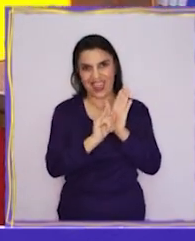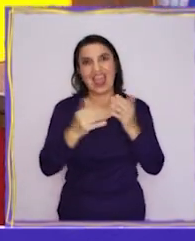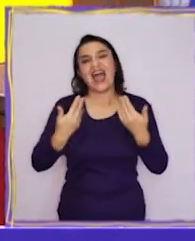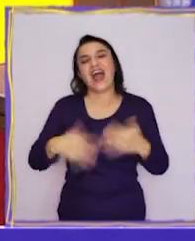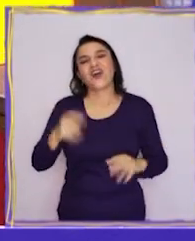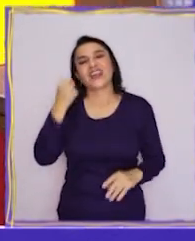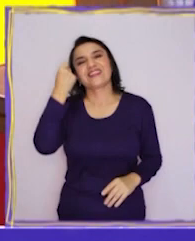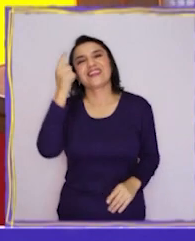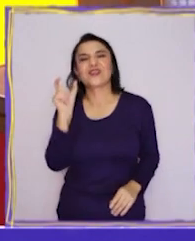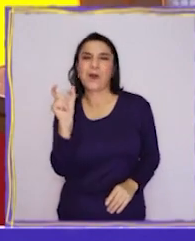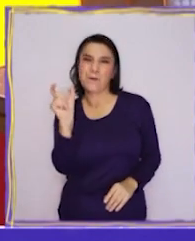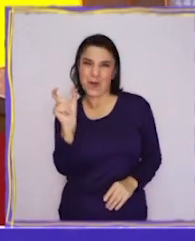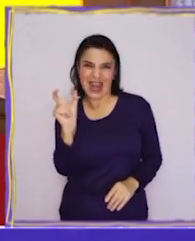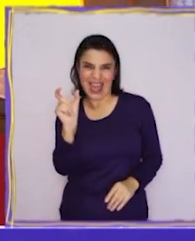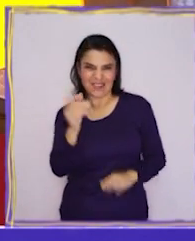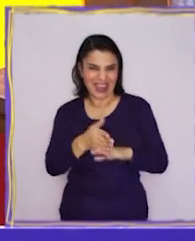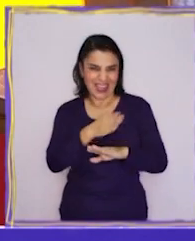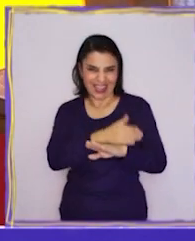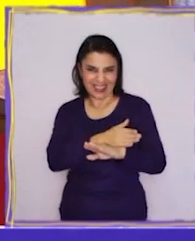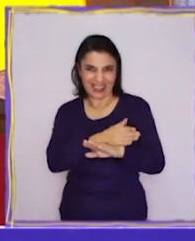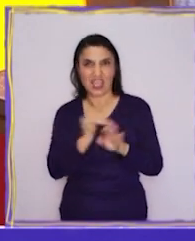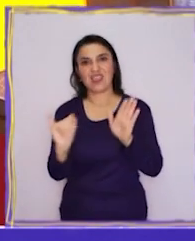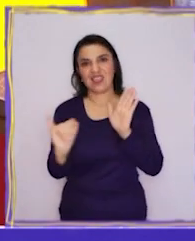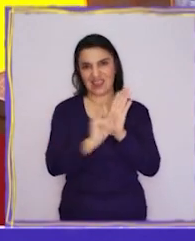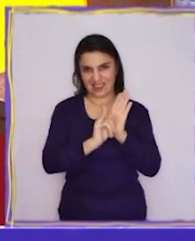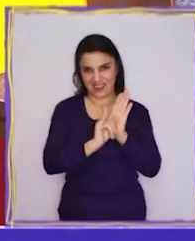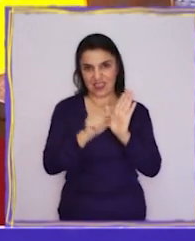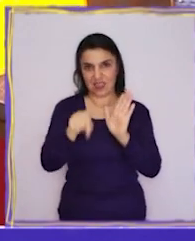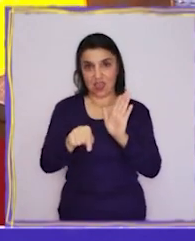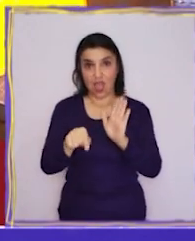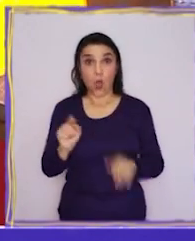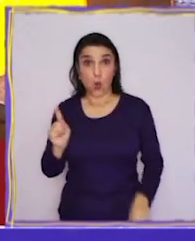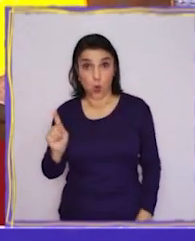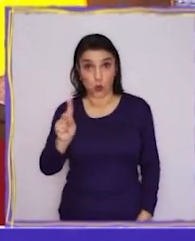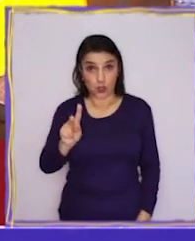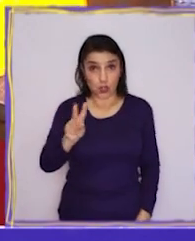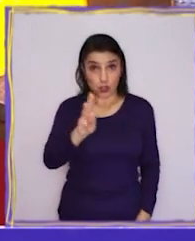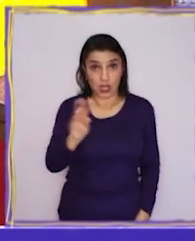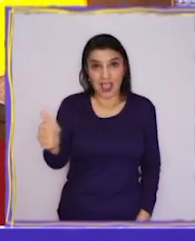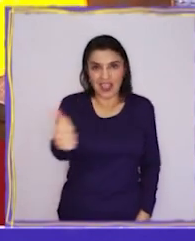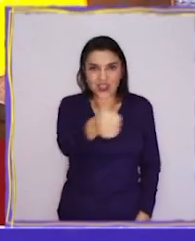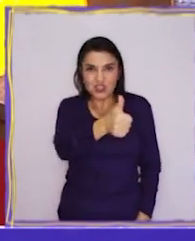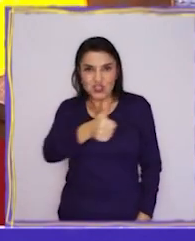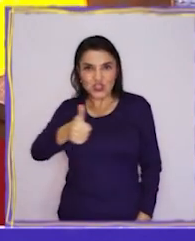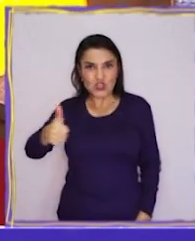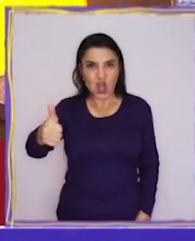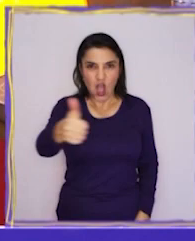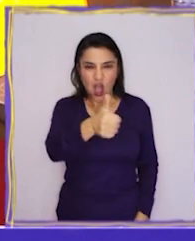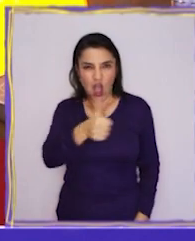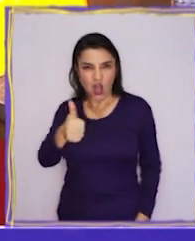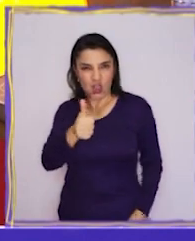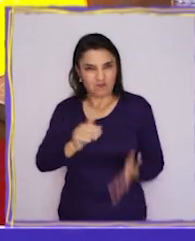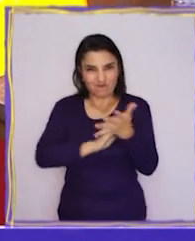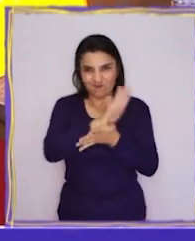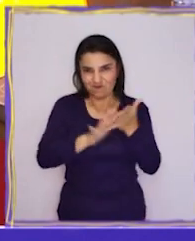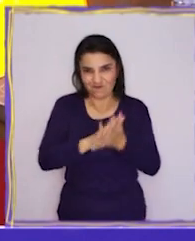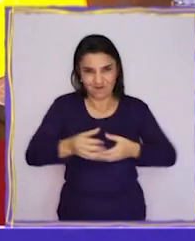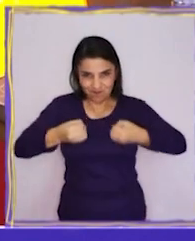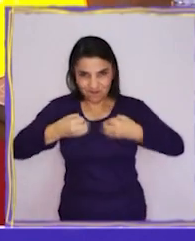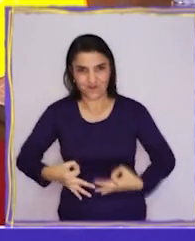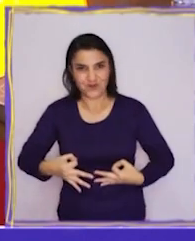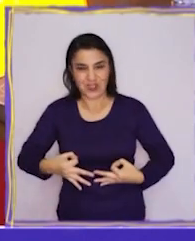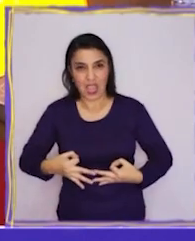por qué dijeron esa palabra al comienzo. ¿Les parece que a la cuenta de tres digamos muy, muy fuerte